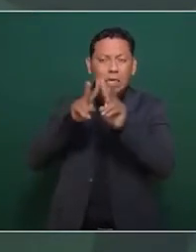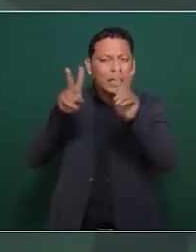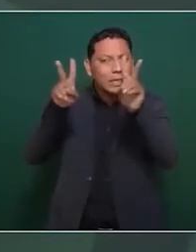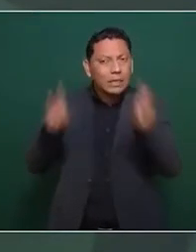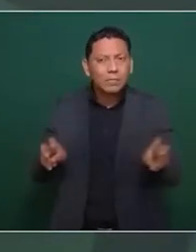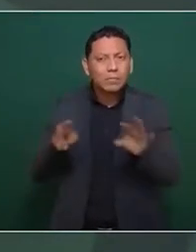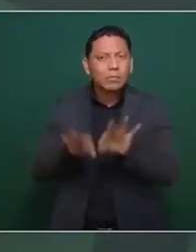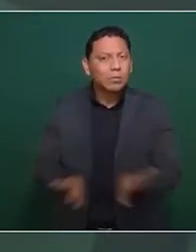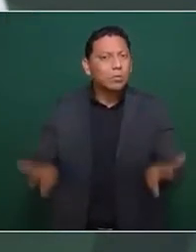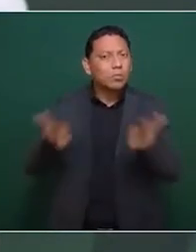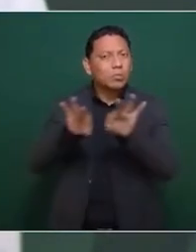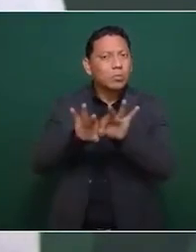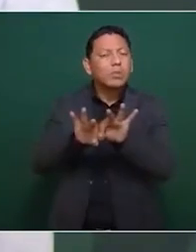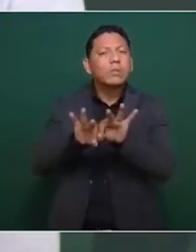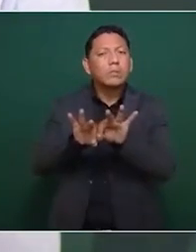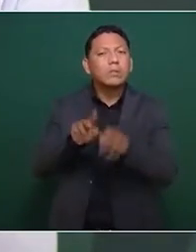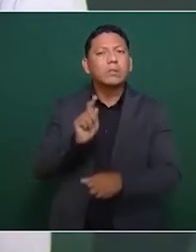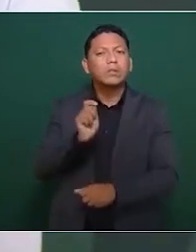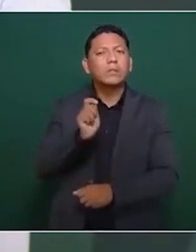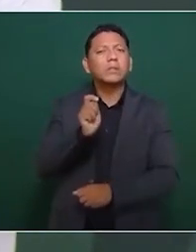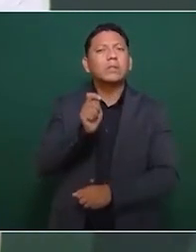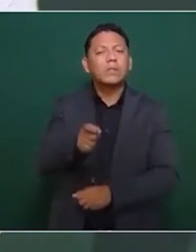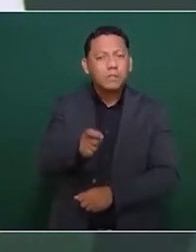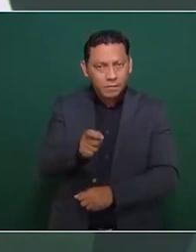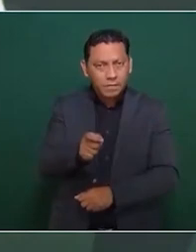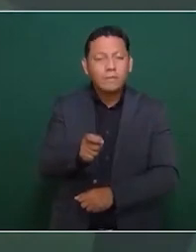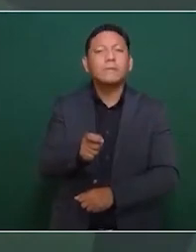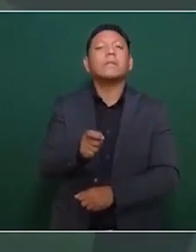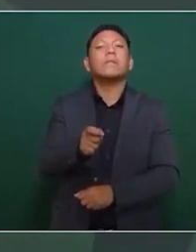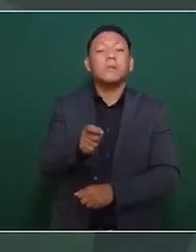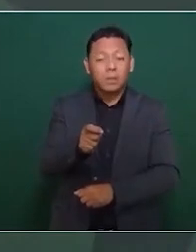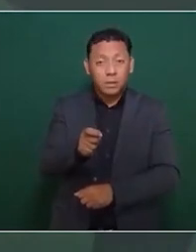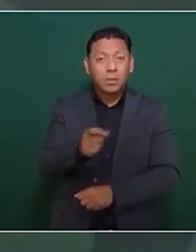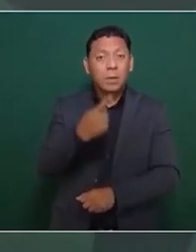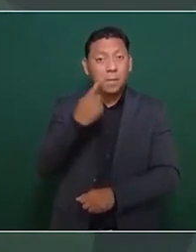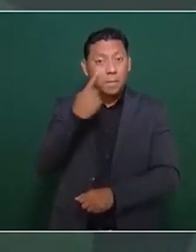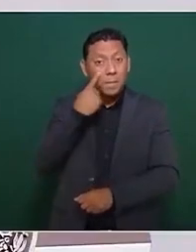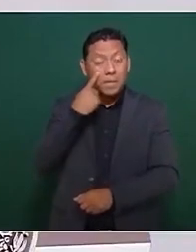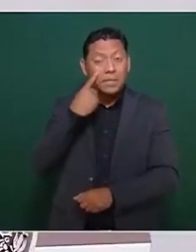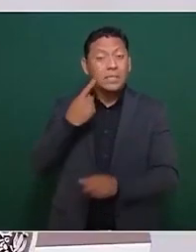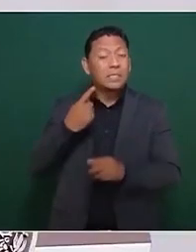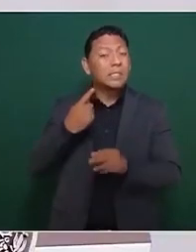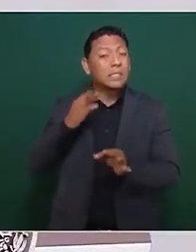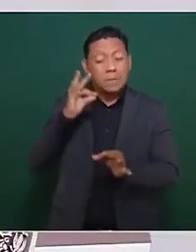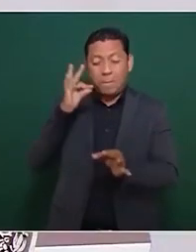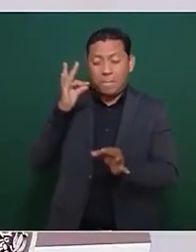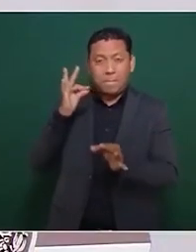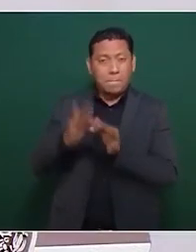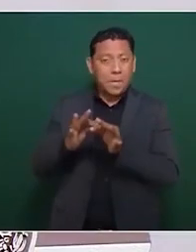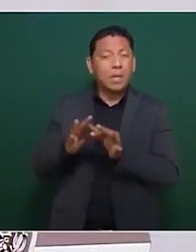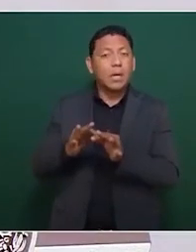es que se va a establecer el precedente histórico